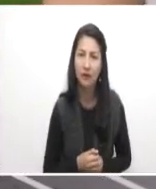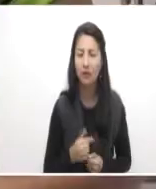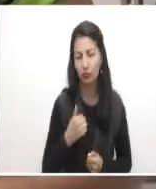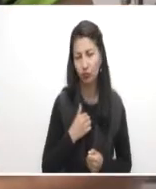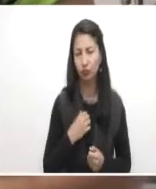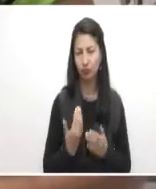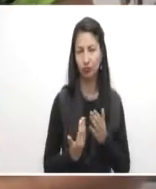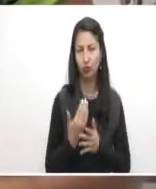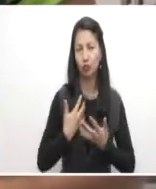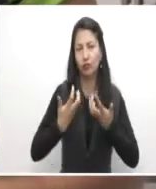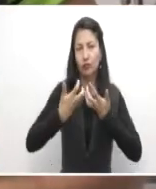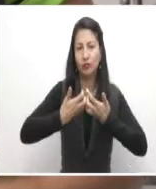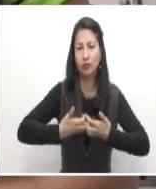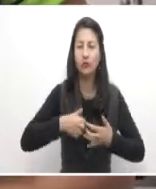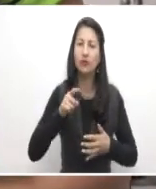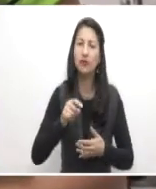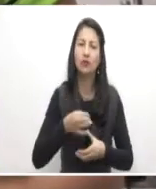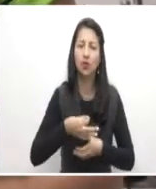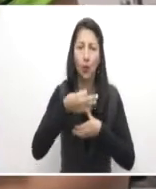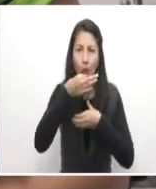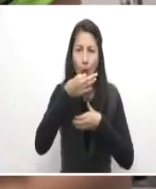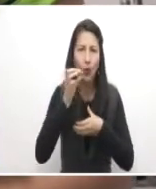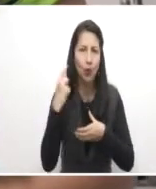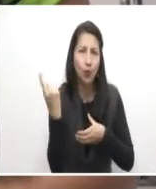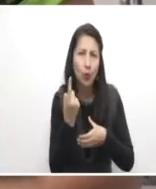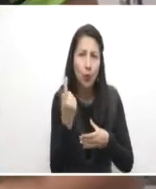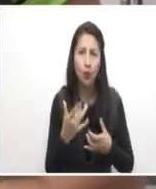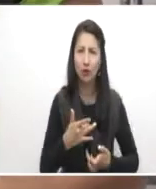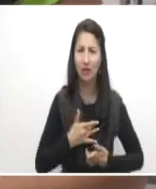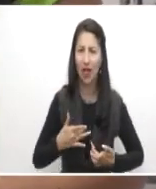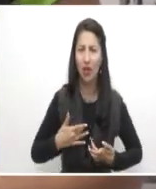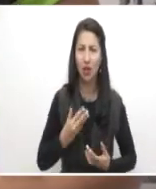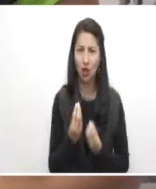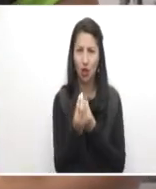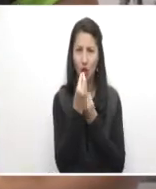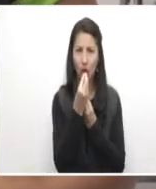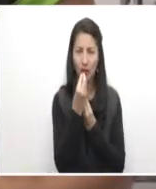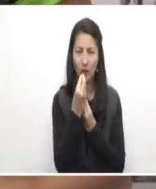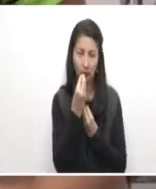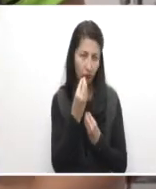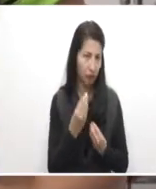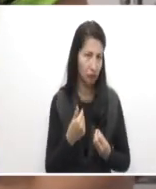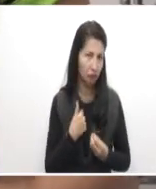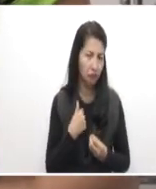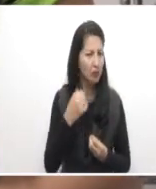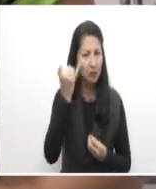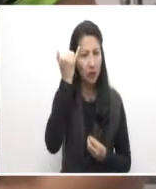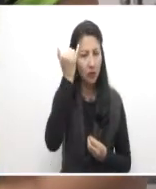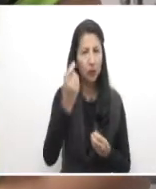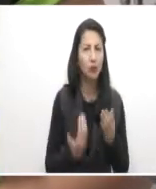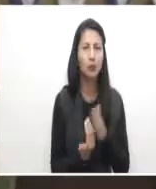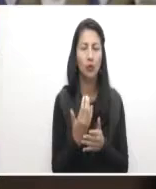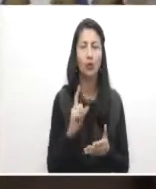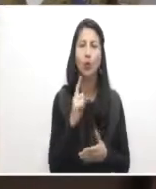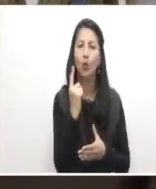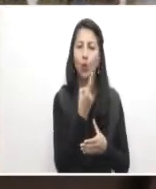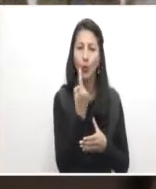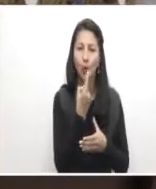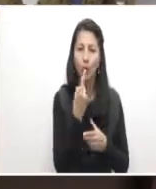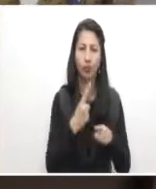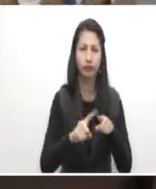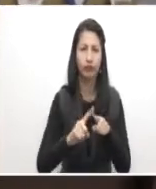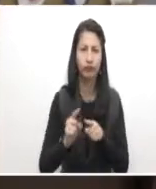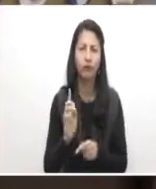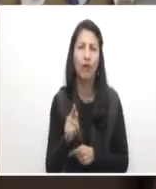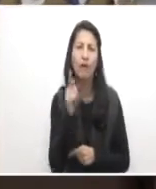Life, una empresa dedicada a los batidos y la comida saludable. Abrimos una línea de jugos a base de